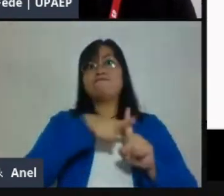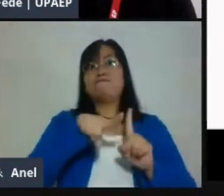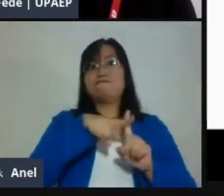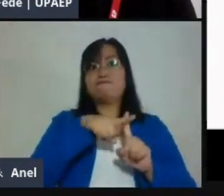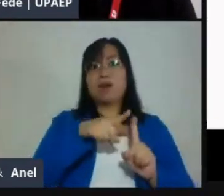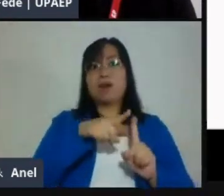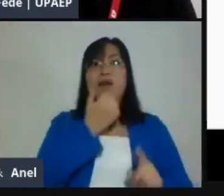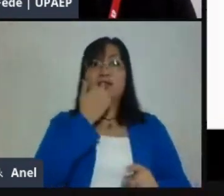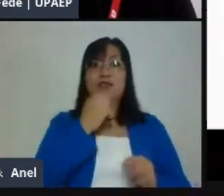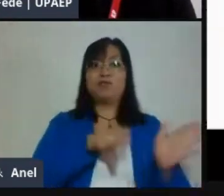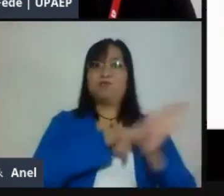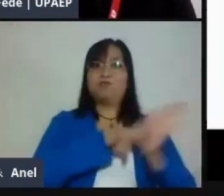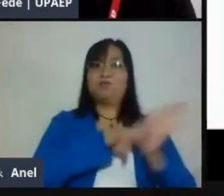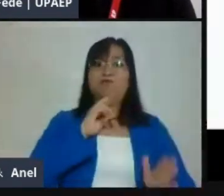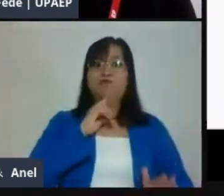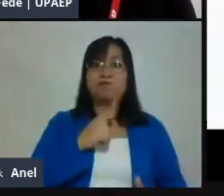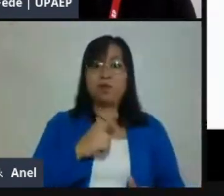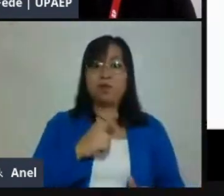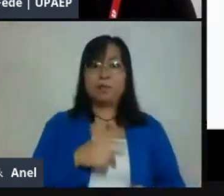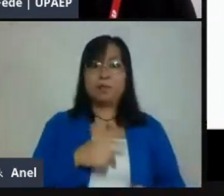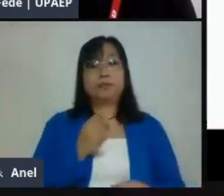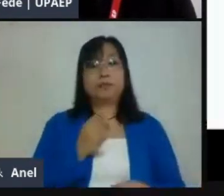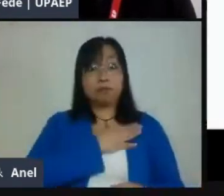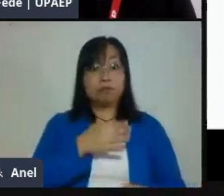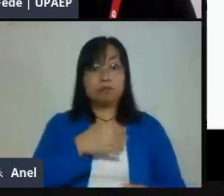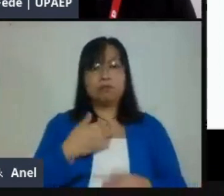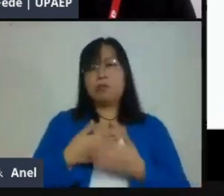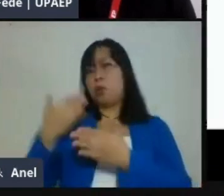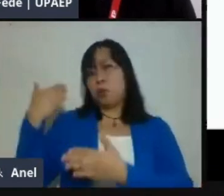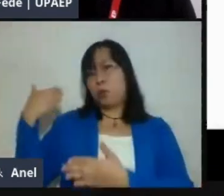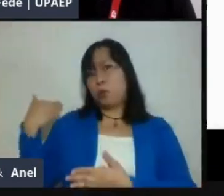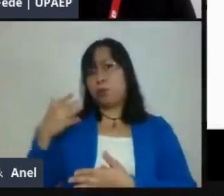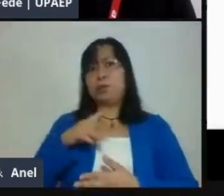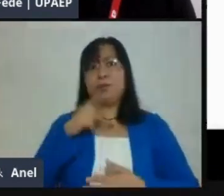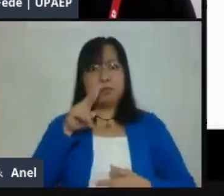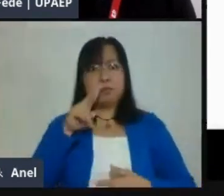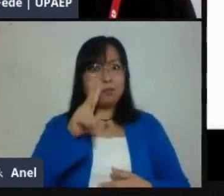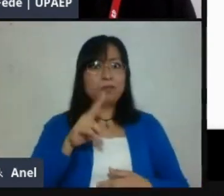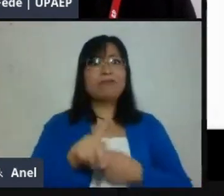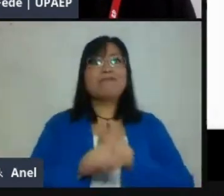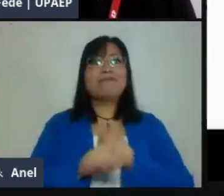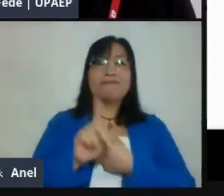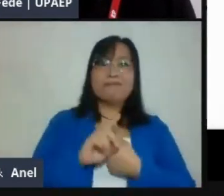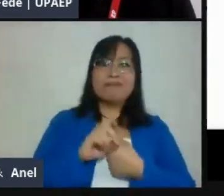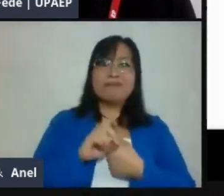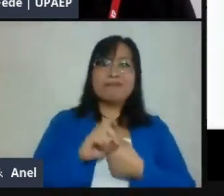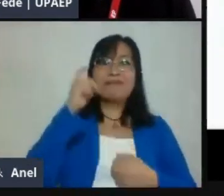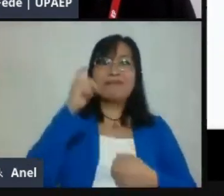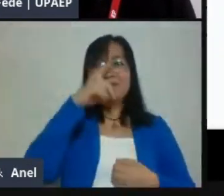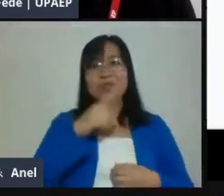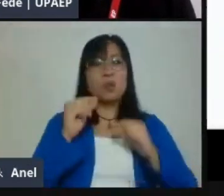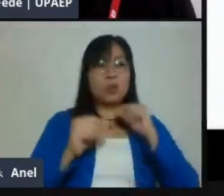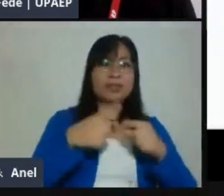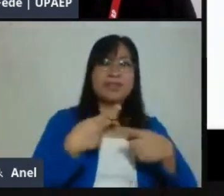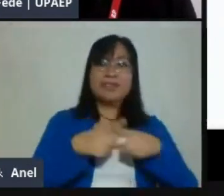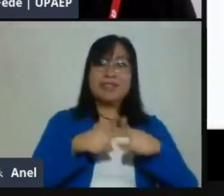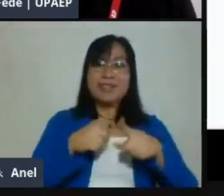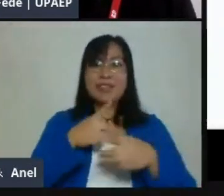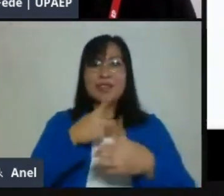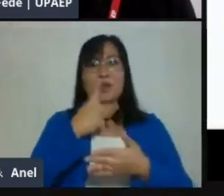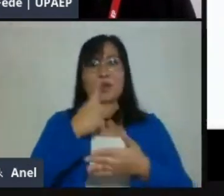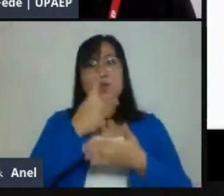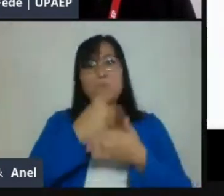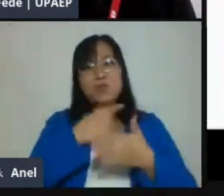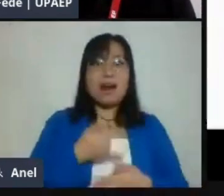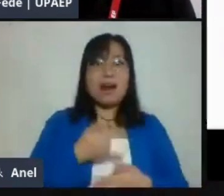de manera inmediata empezaron a trabajar en programas a distancia, algunas esperaron un poquito más, nos hemos dado cuenta